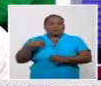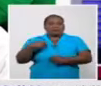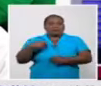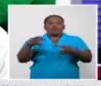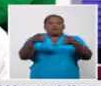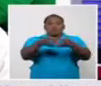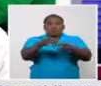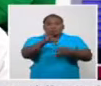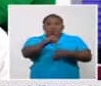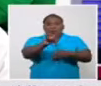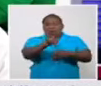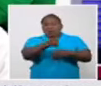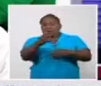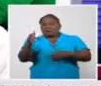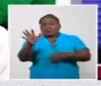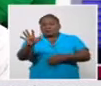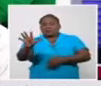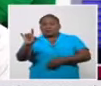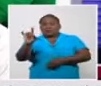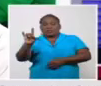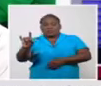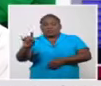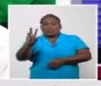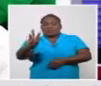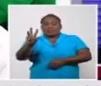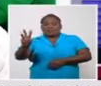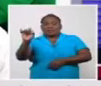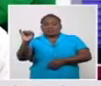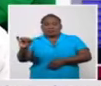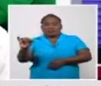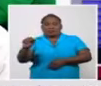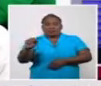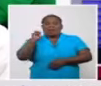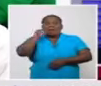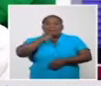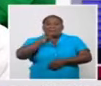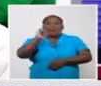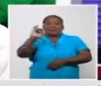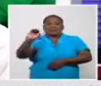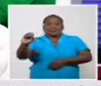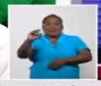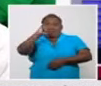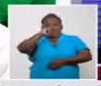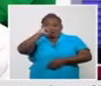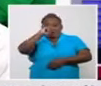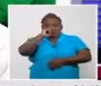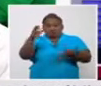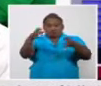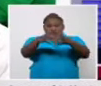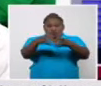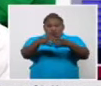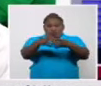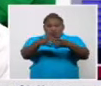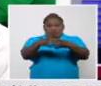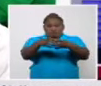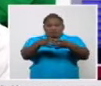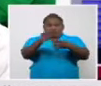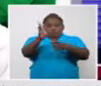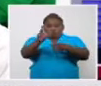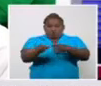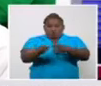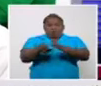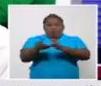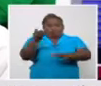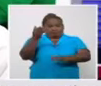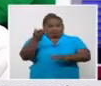a 59, 336, y más de 60, un número elevado, teniendo el riesgo de